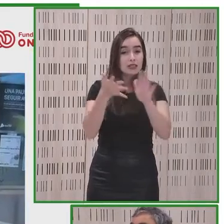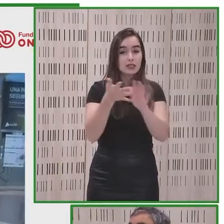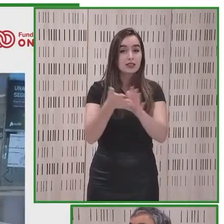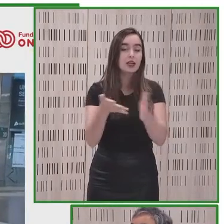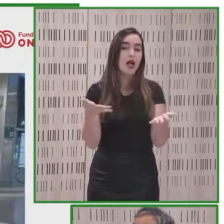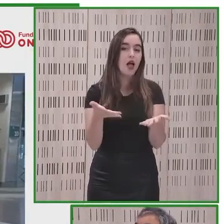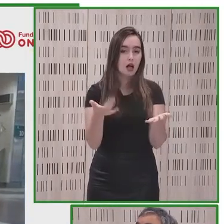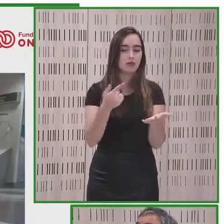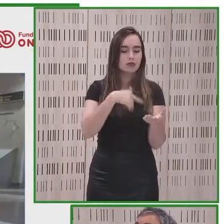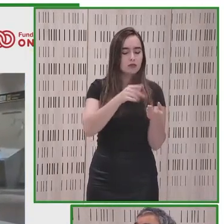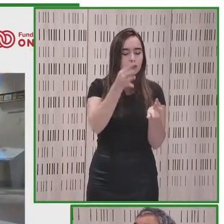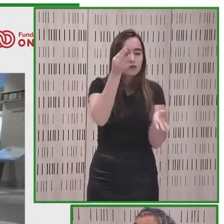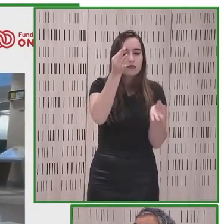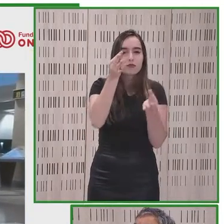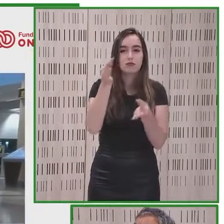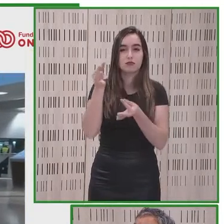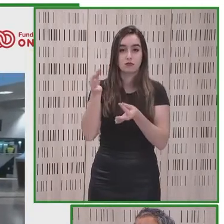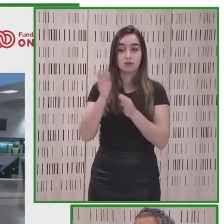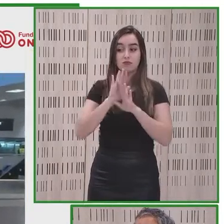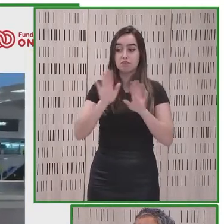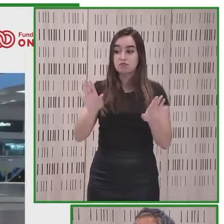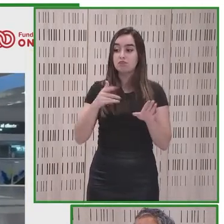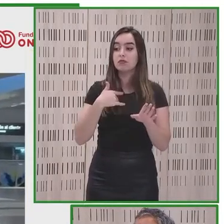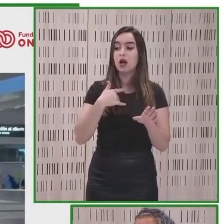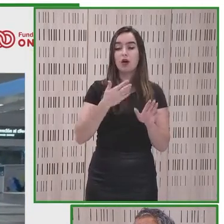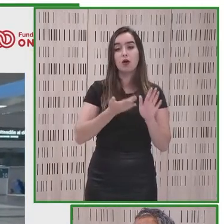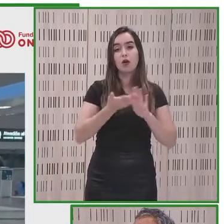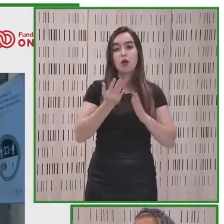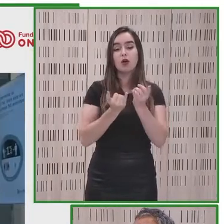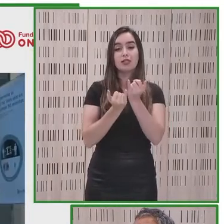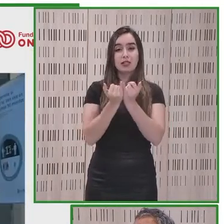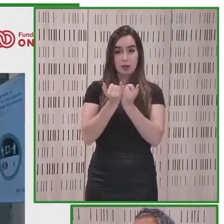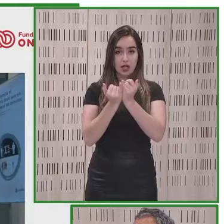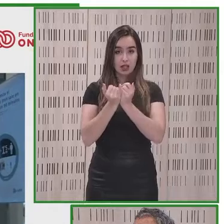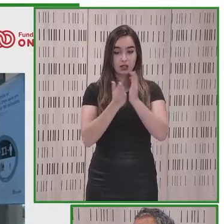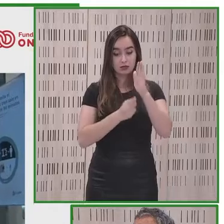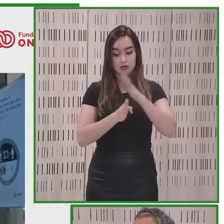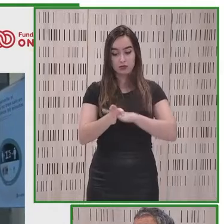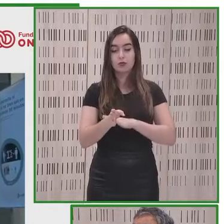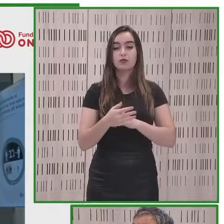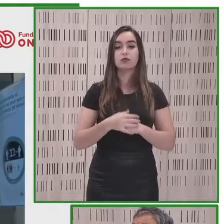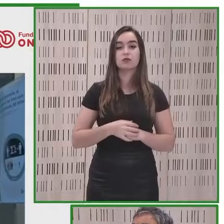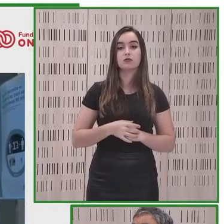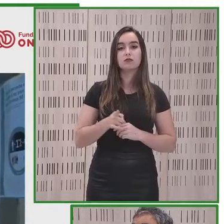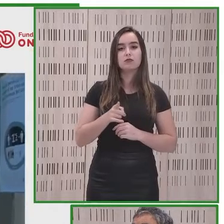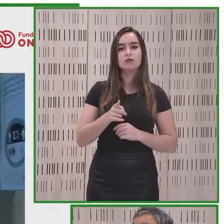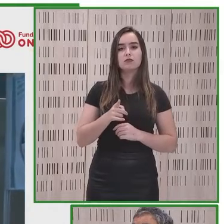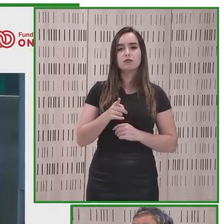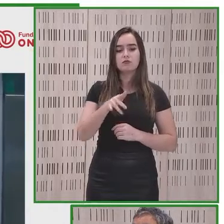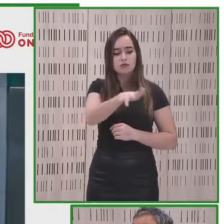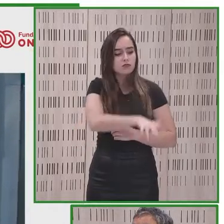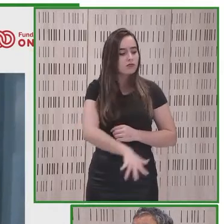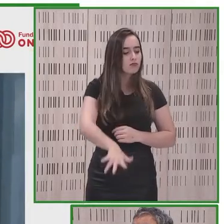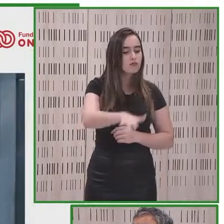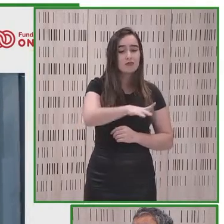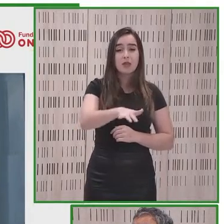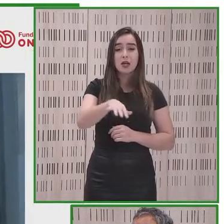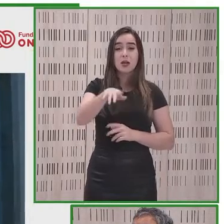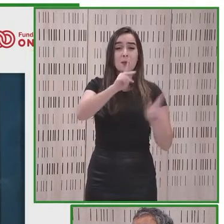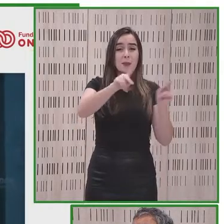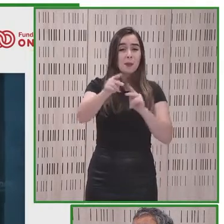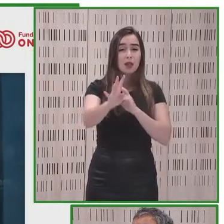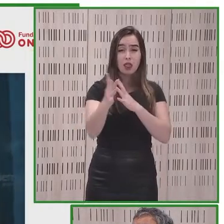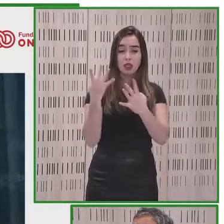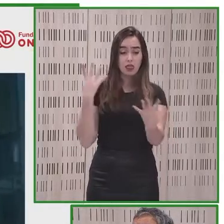pudimos acceder a una gran estación de tren como es la estación de Chamartín en Madrid para realizar las primeras pruebas en un entorno con mayor afluencia de